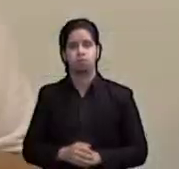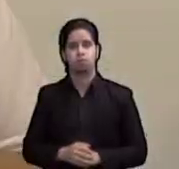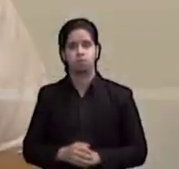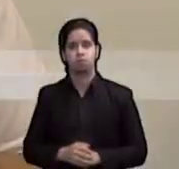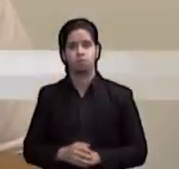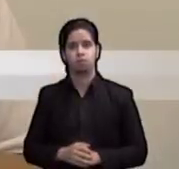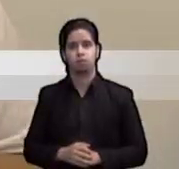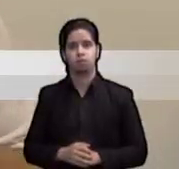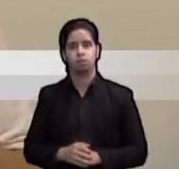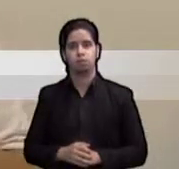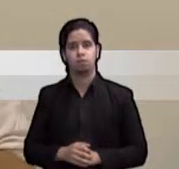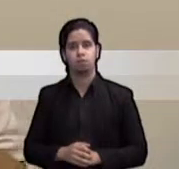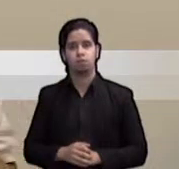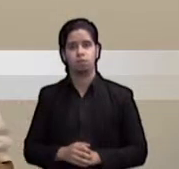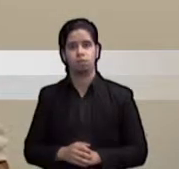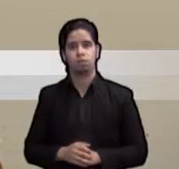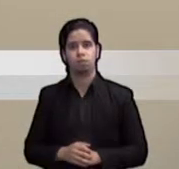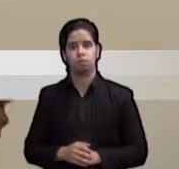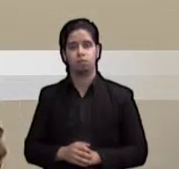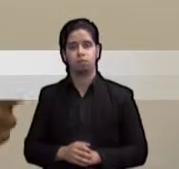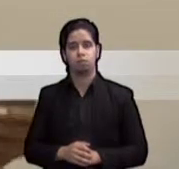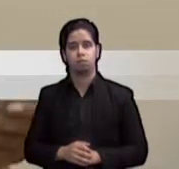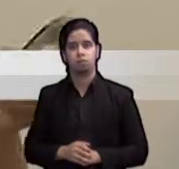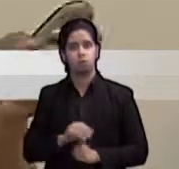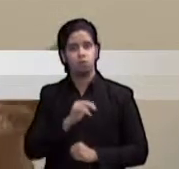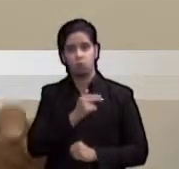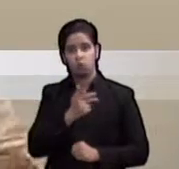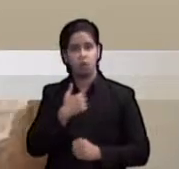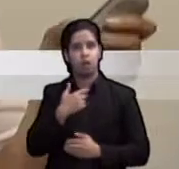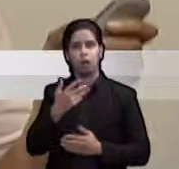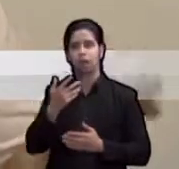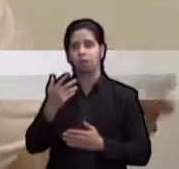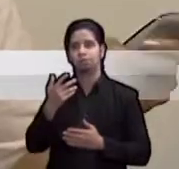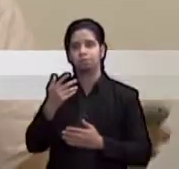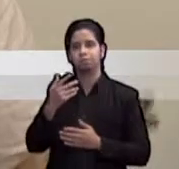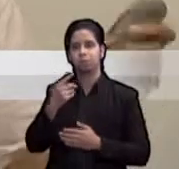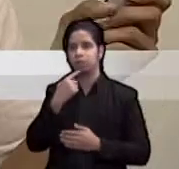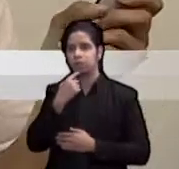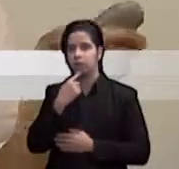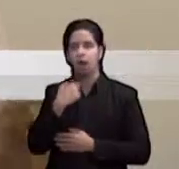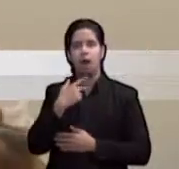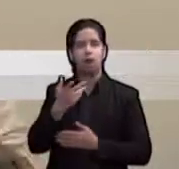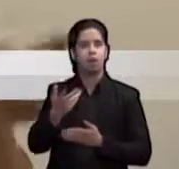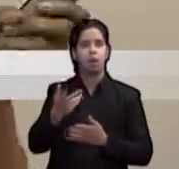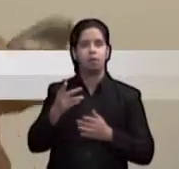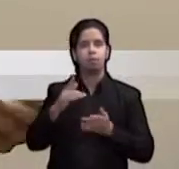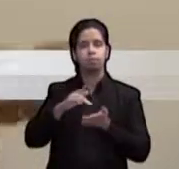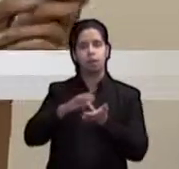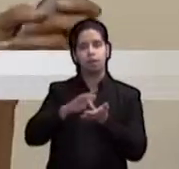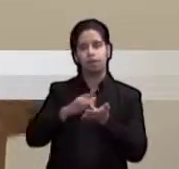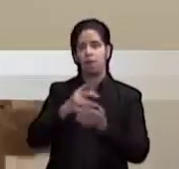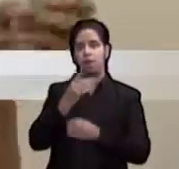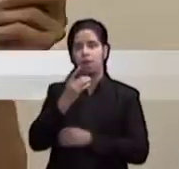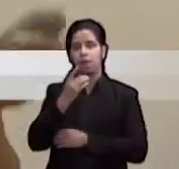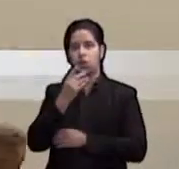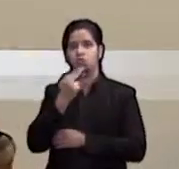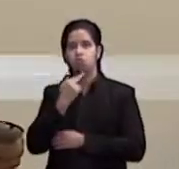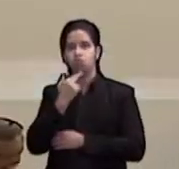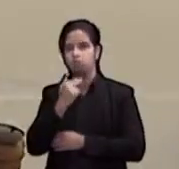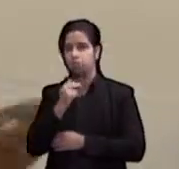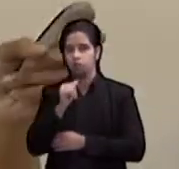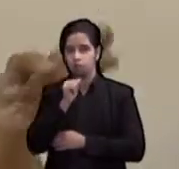Nunca llame a las medicinas dulces. Mantenga todos los medicamentos, productos químicos o plaguicidas en envases